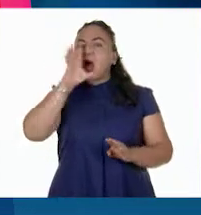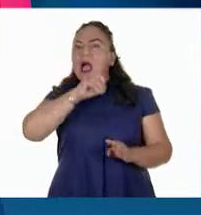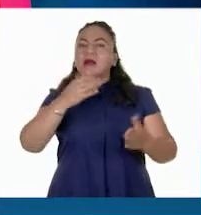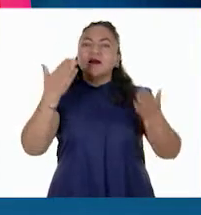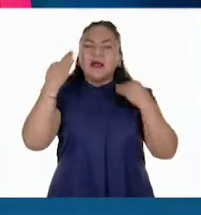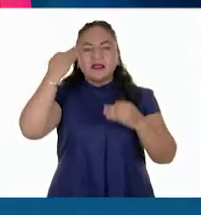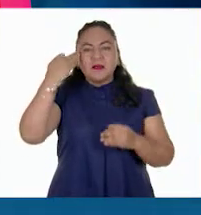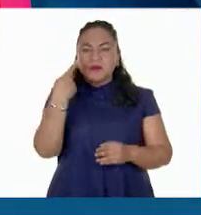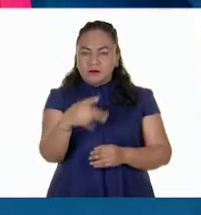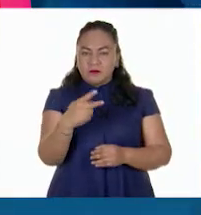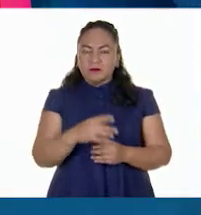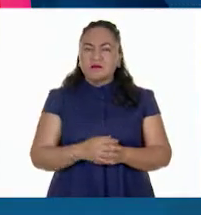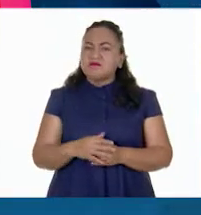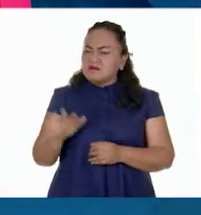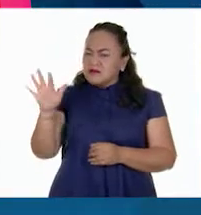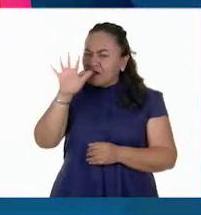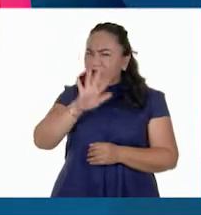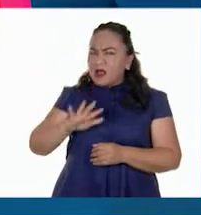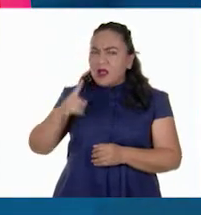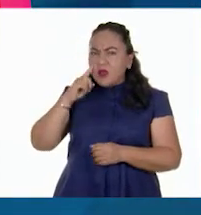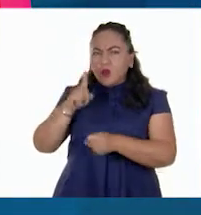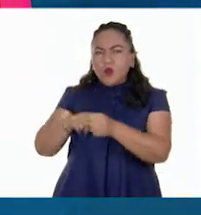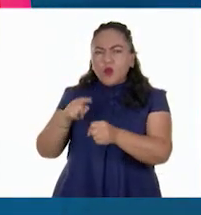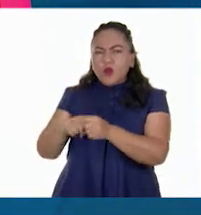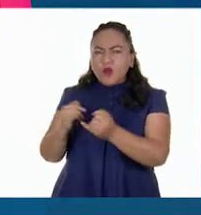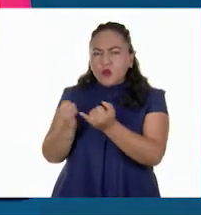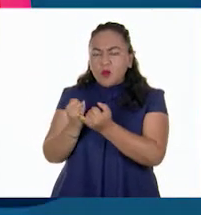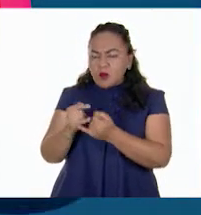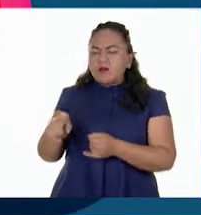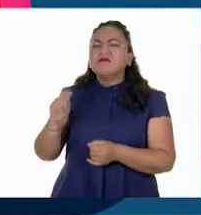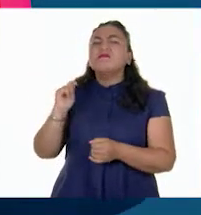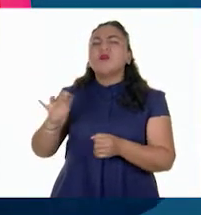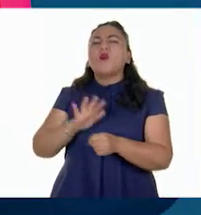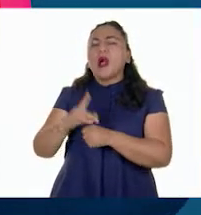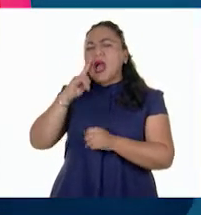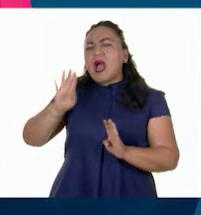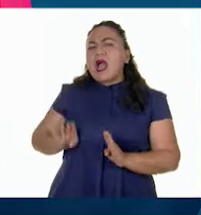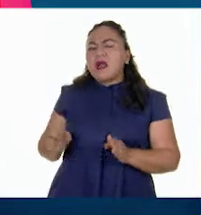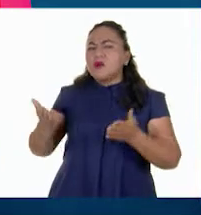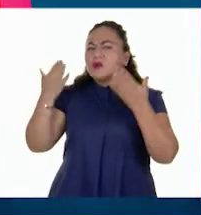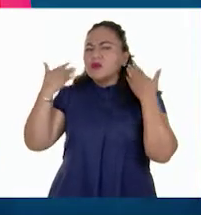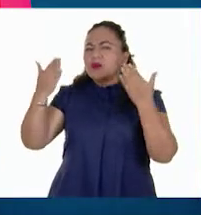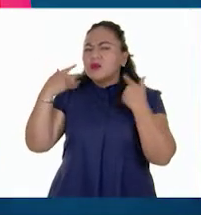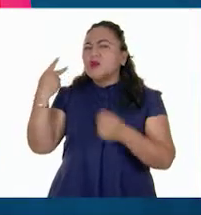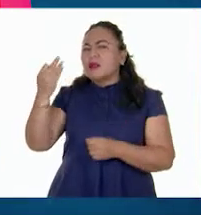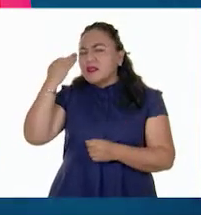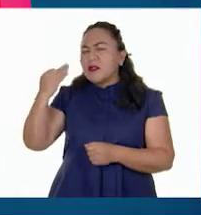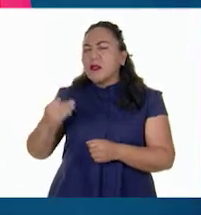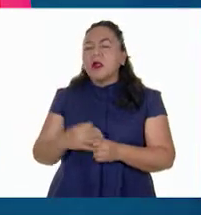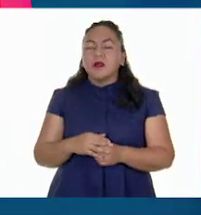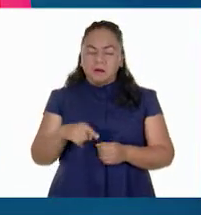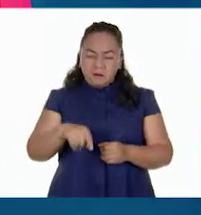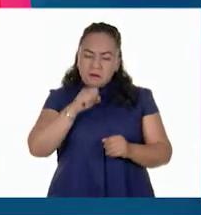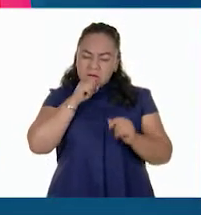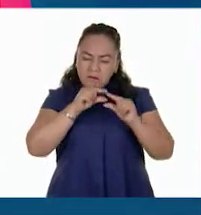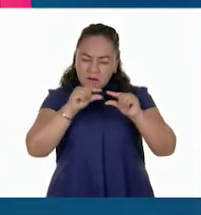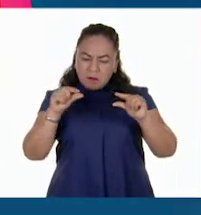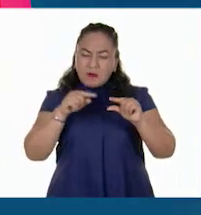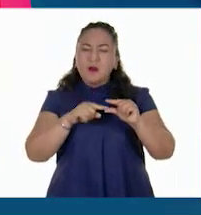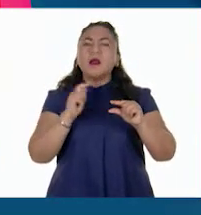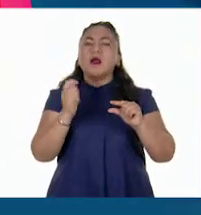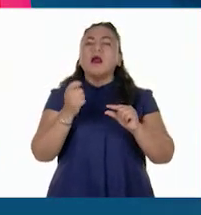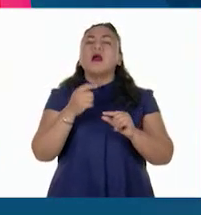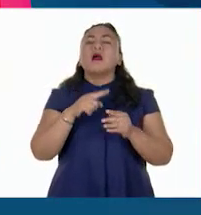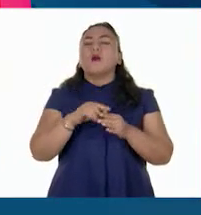todo el país está del mismo color. ¿A qué clima corresponde? La simbología indica templado